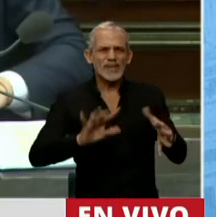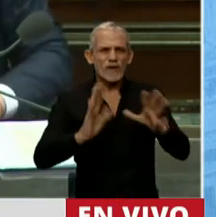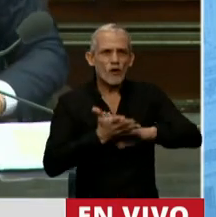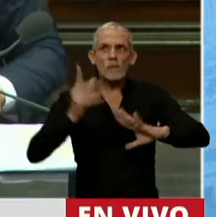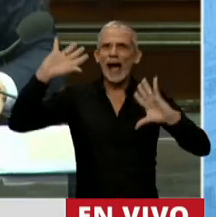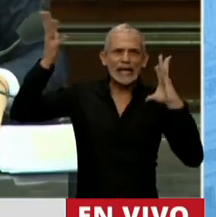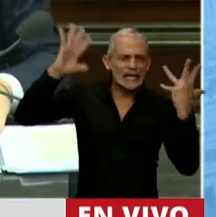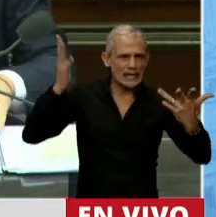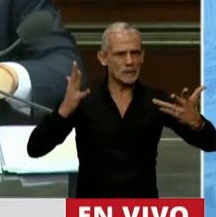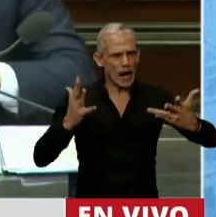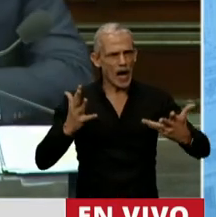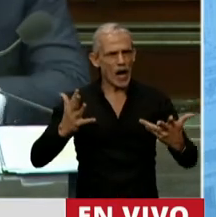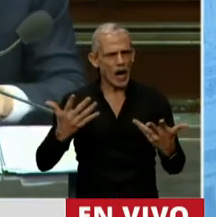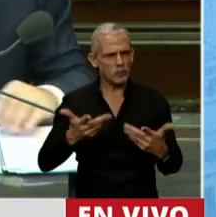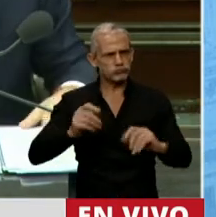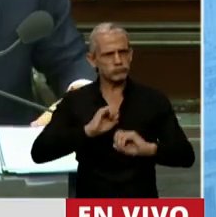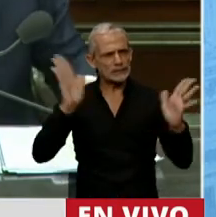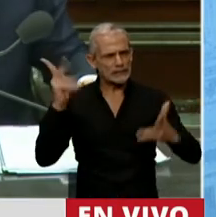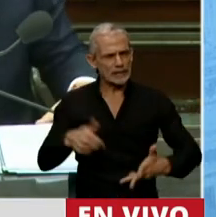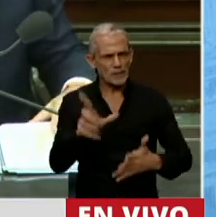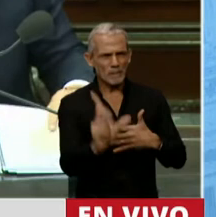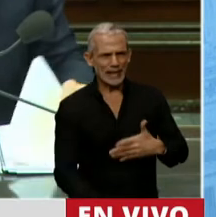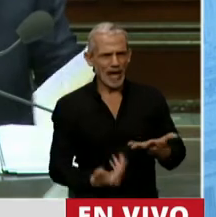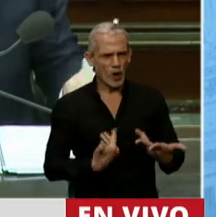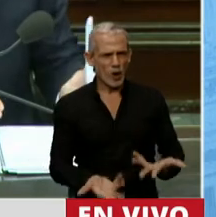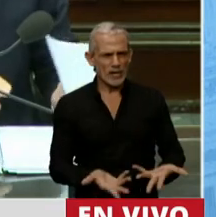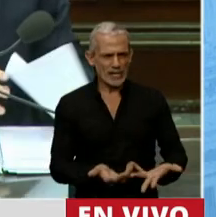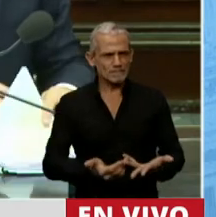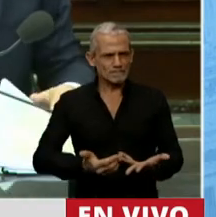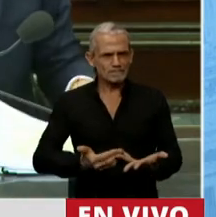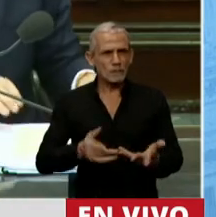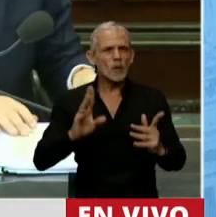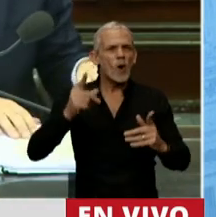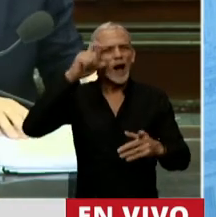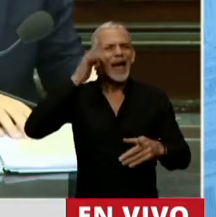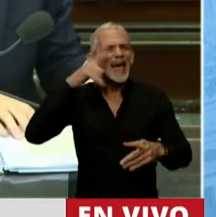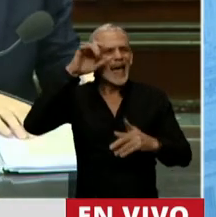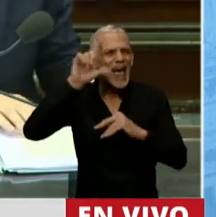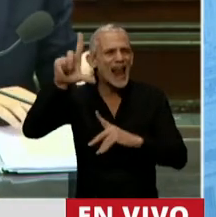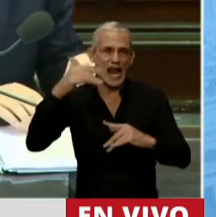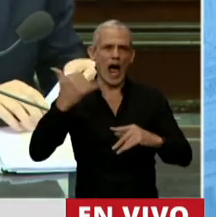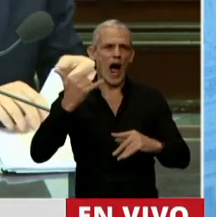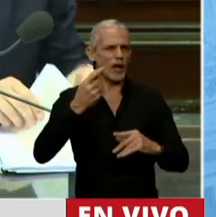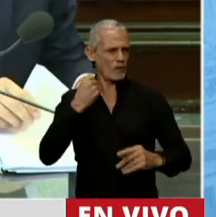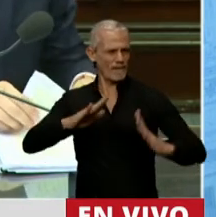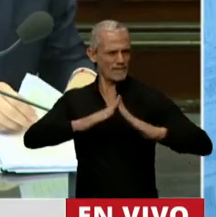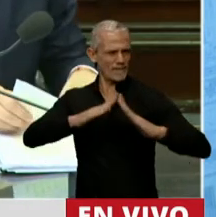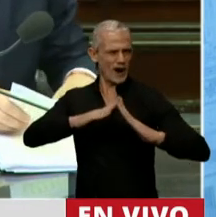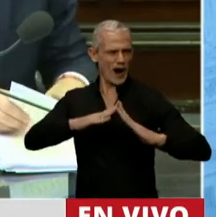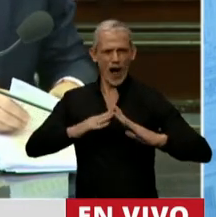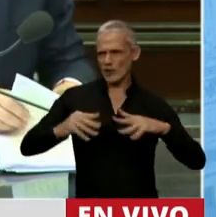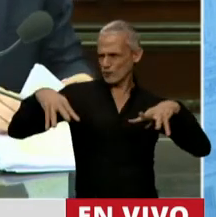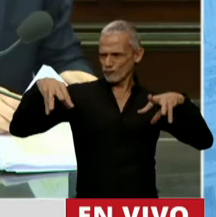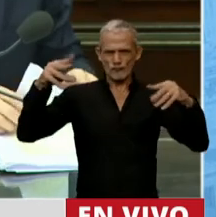nuestro clima, solamente quizás para algún lugar de Esquel donde hay una hermosa mansión donde